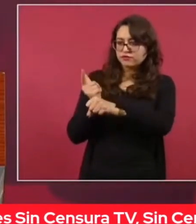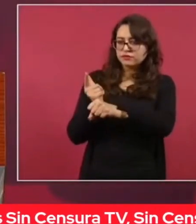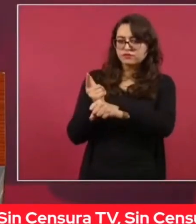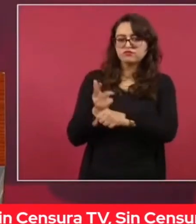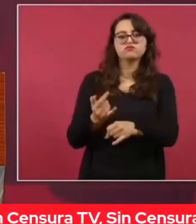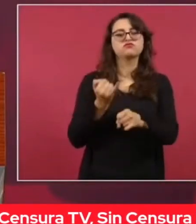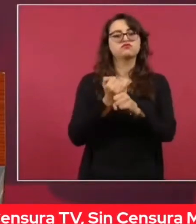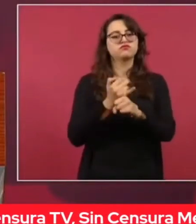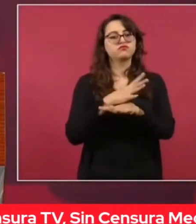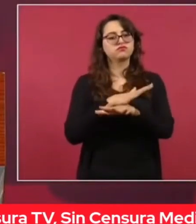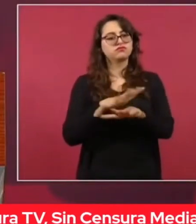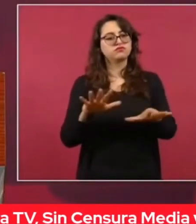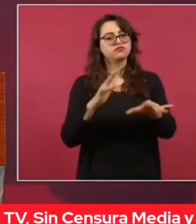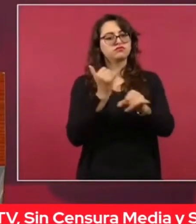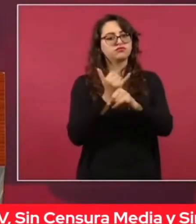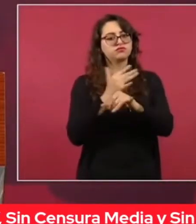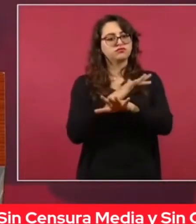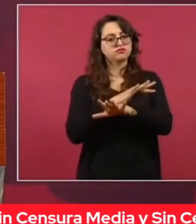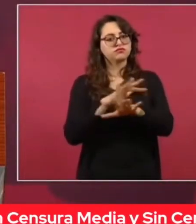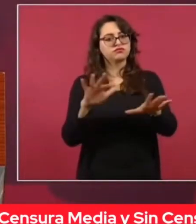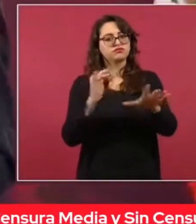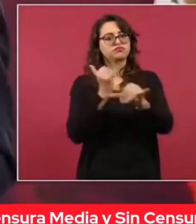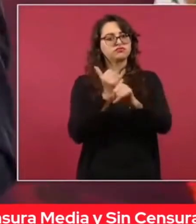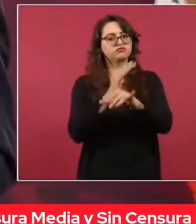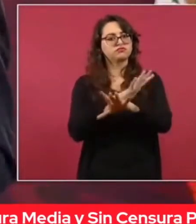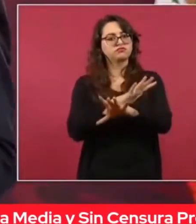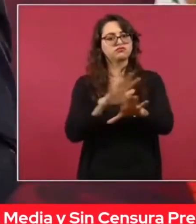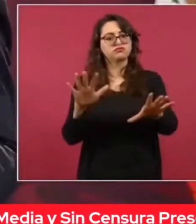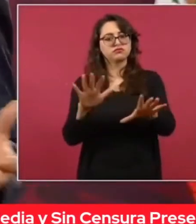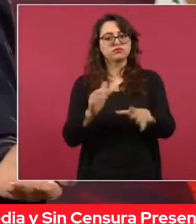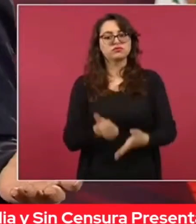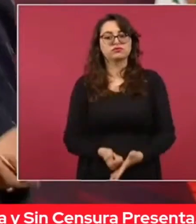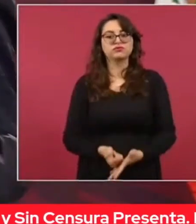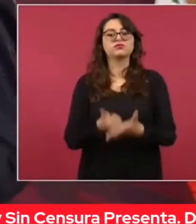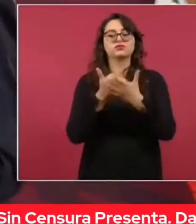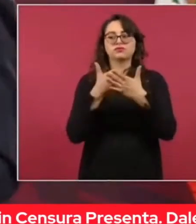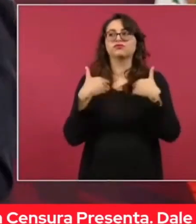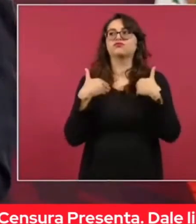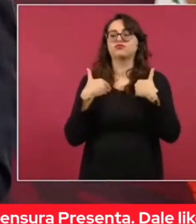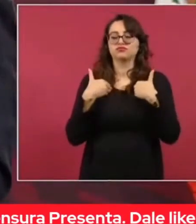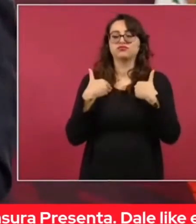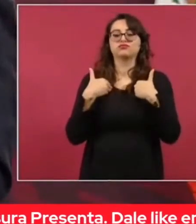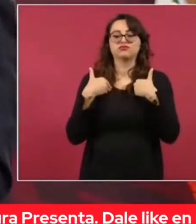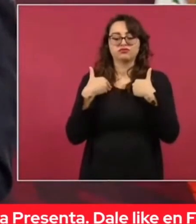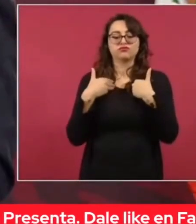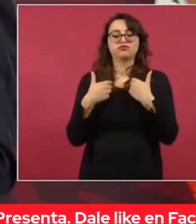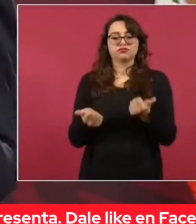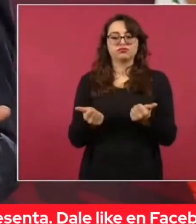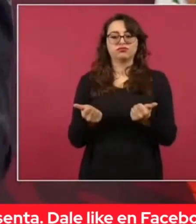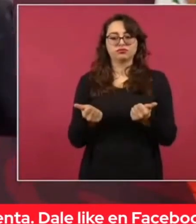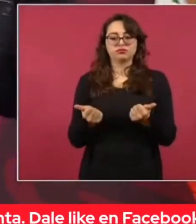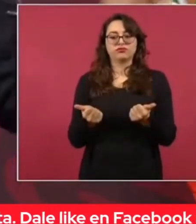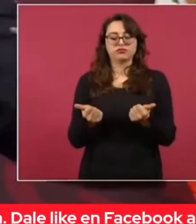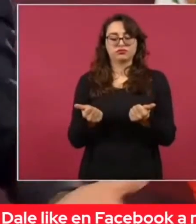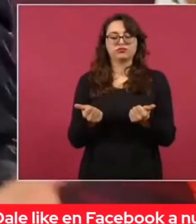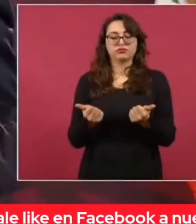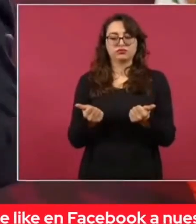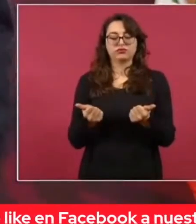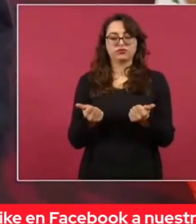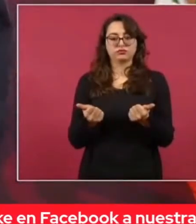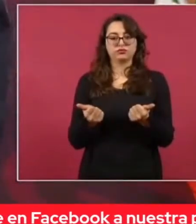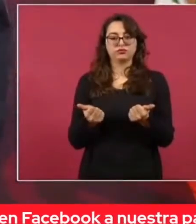pues entendemos de mejor manera el momento que vivimos. ¿Qué pasa? Bueno,